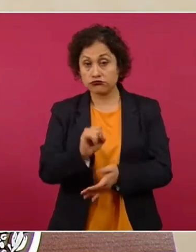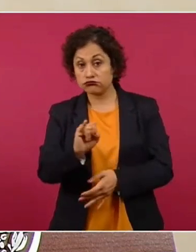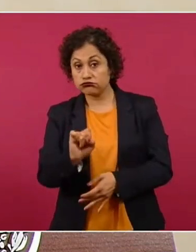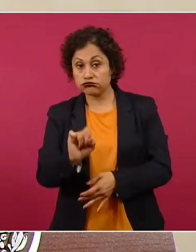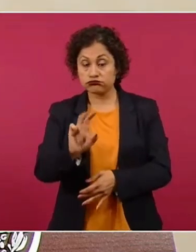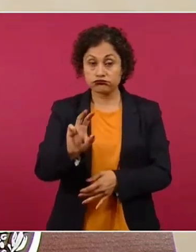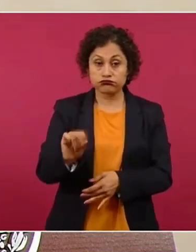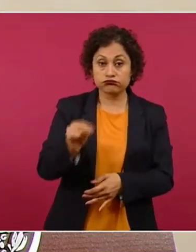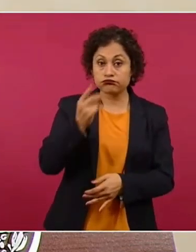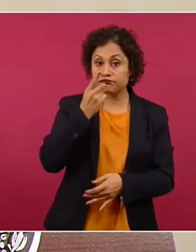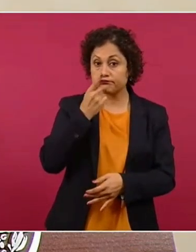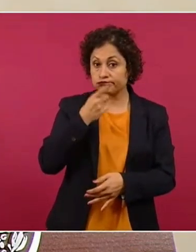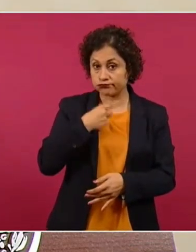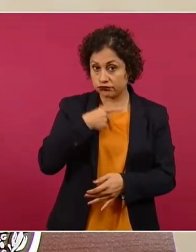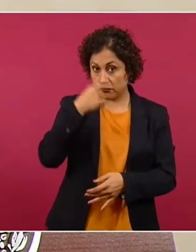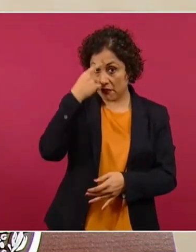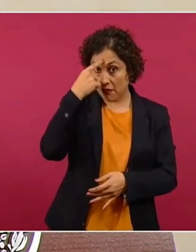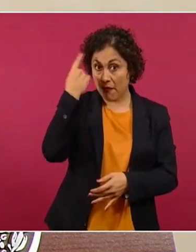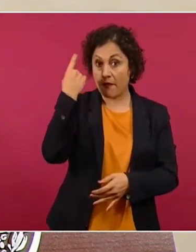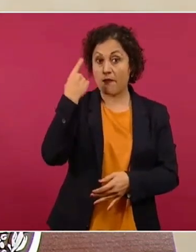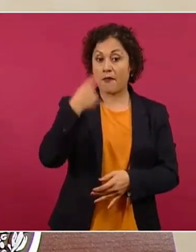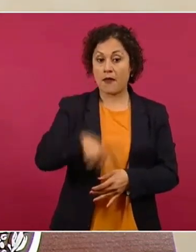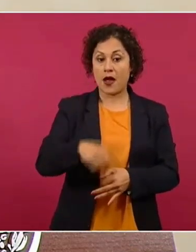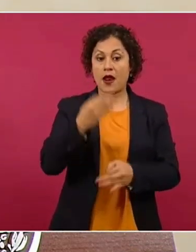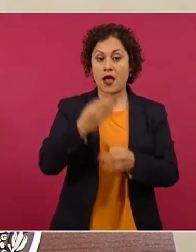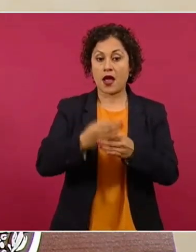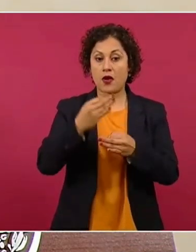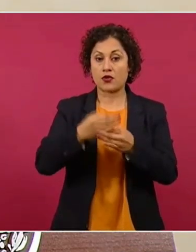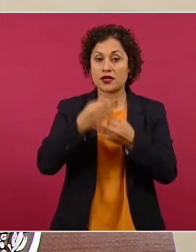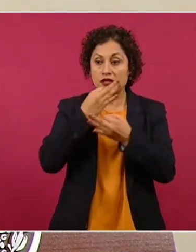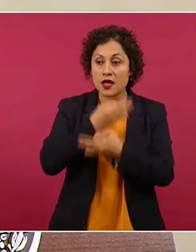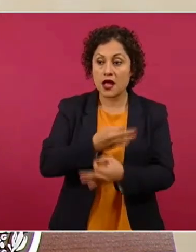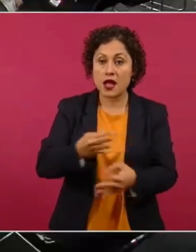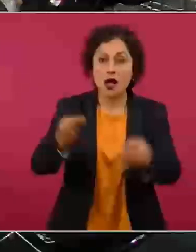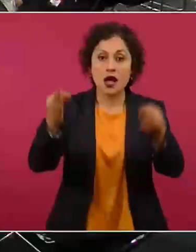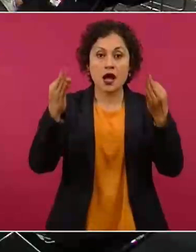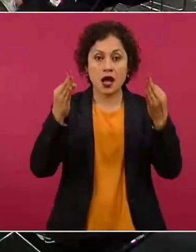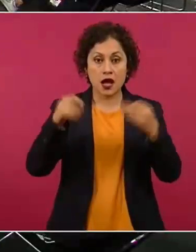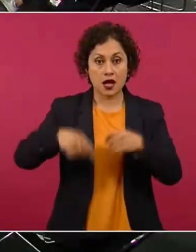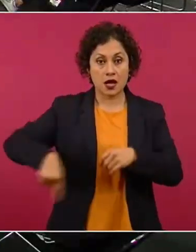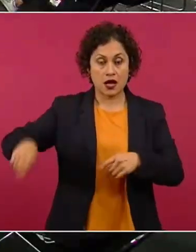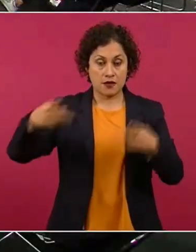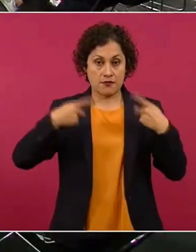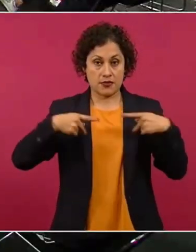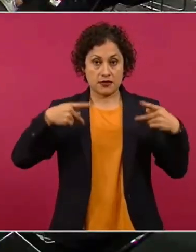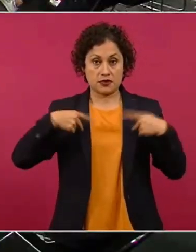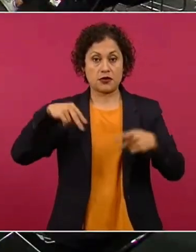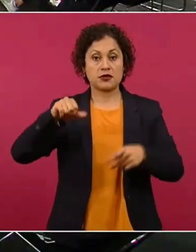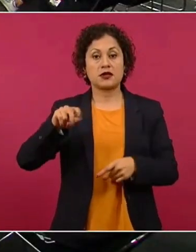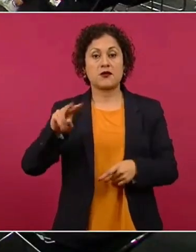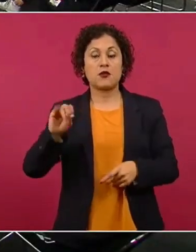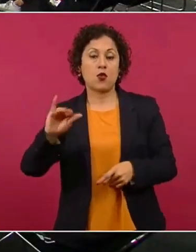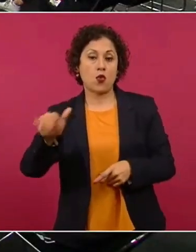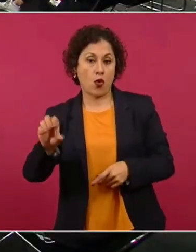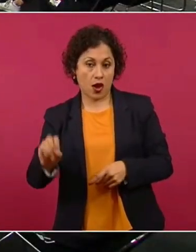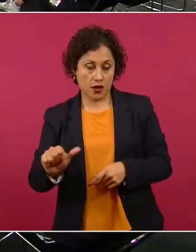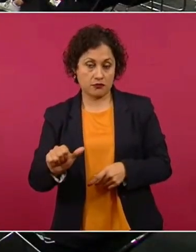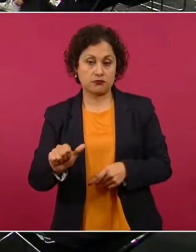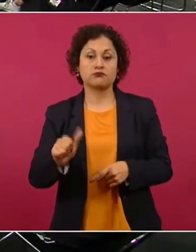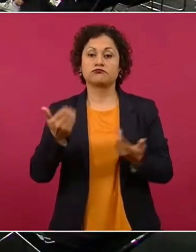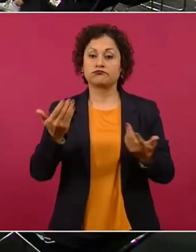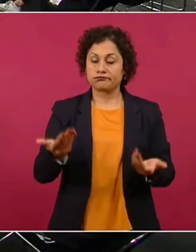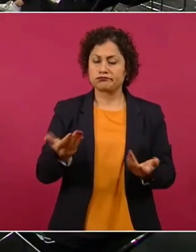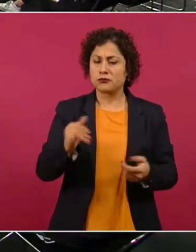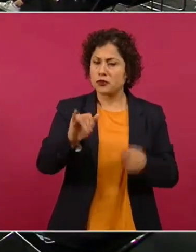autorizado para darle la noticia a la gente de Navajoa. Y sí, vamos